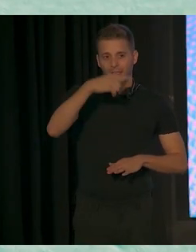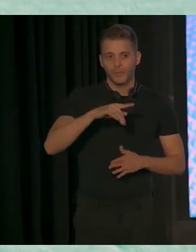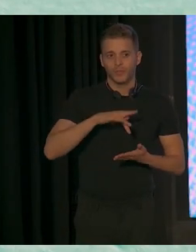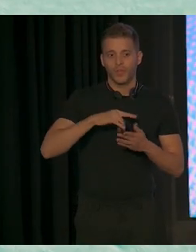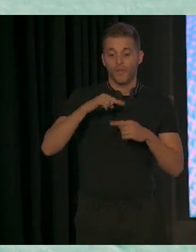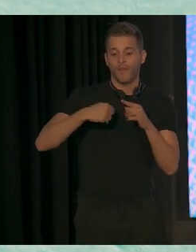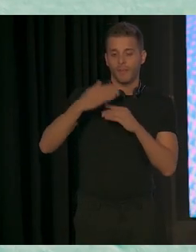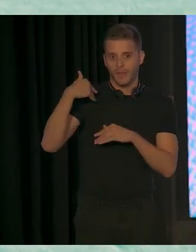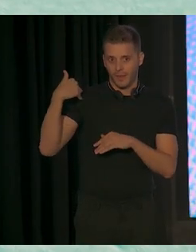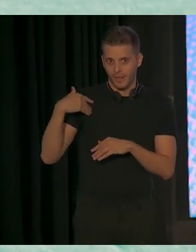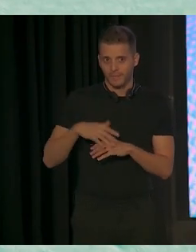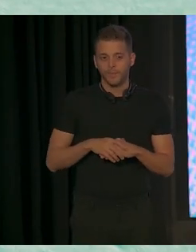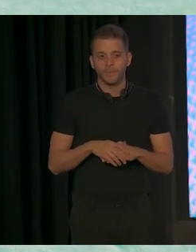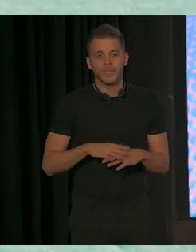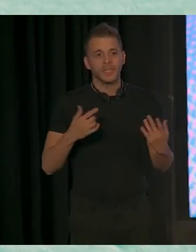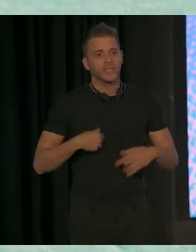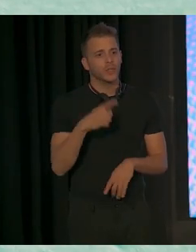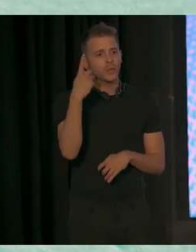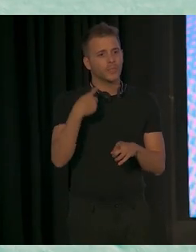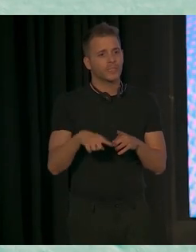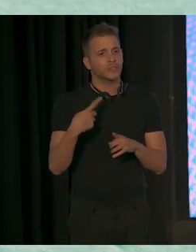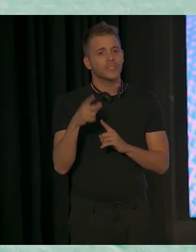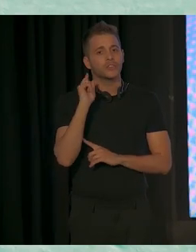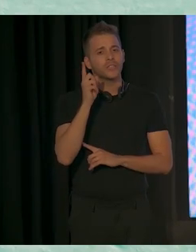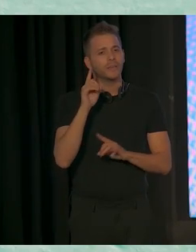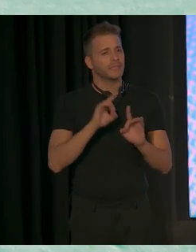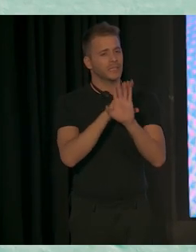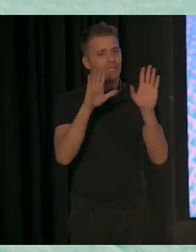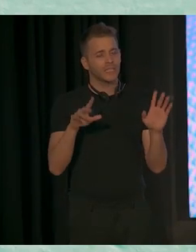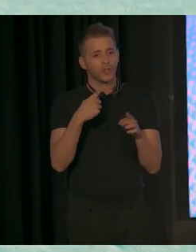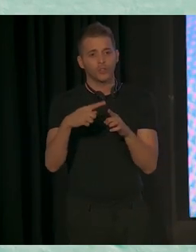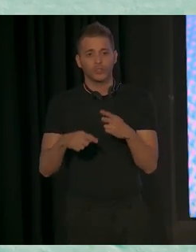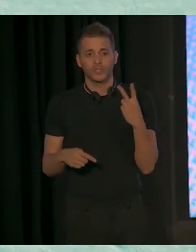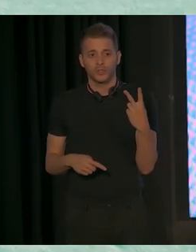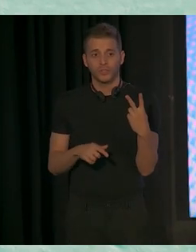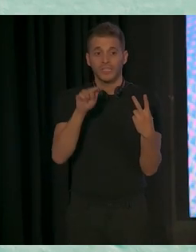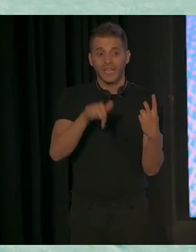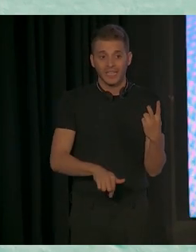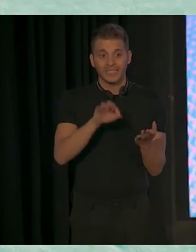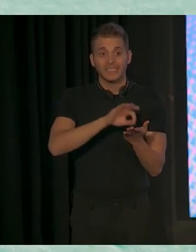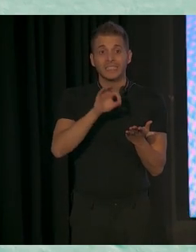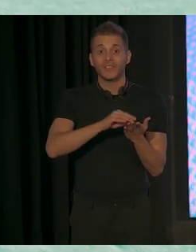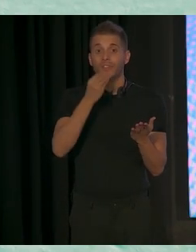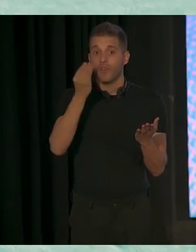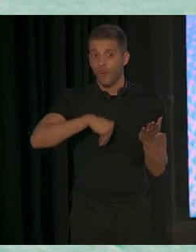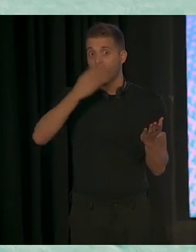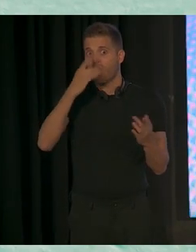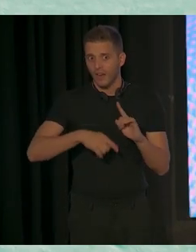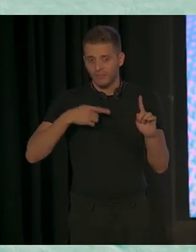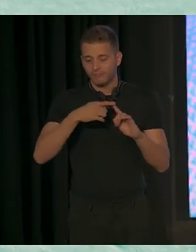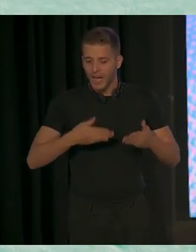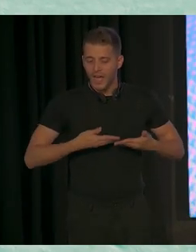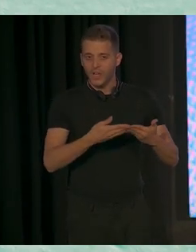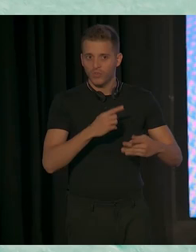idioma. Y solamente aclarar dos cositas. Lo primero que ojalá, y aquí tuviéramos ese servicio de abogacía por las familias,